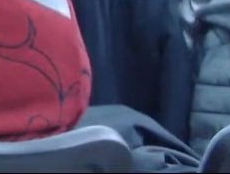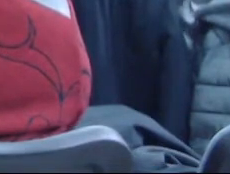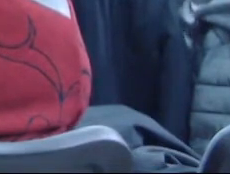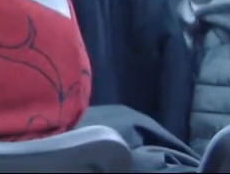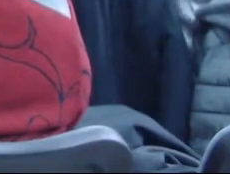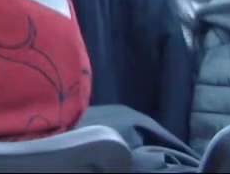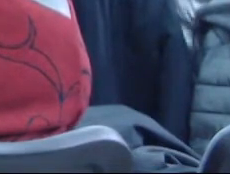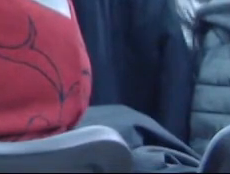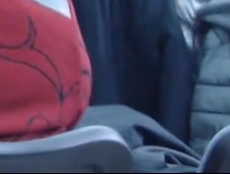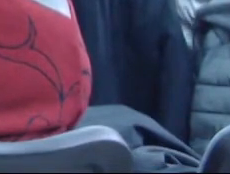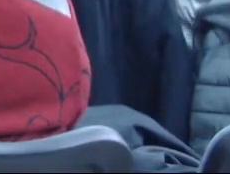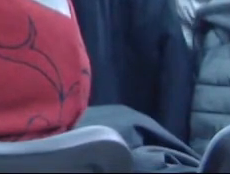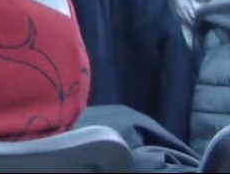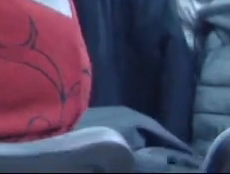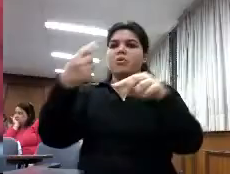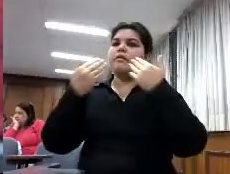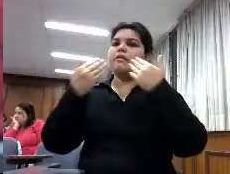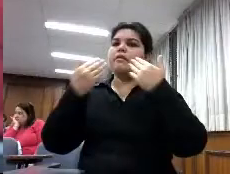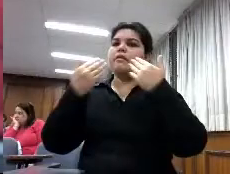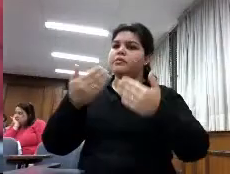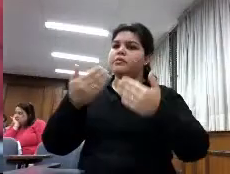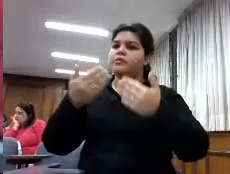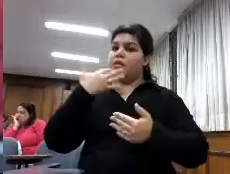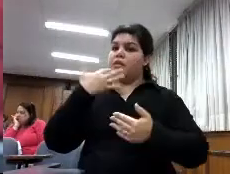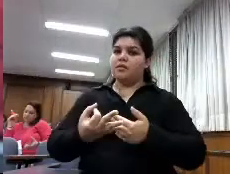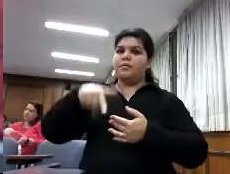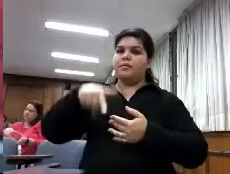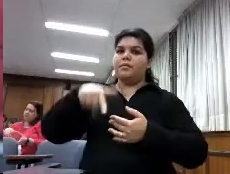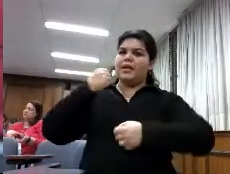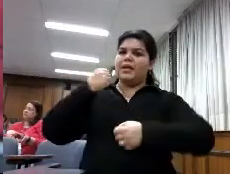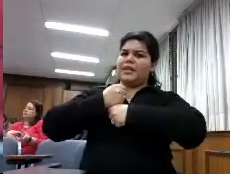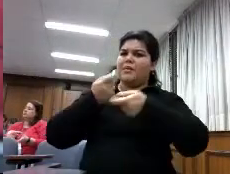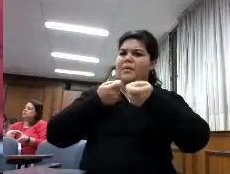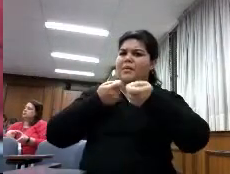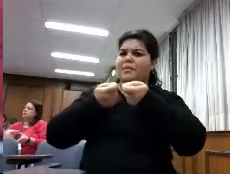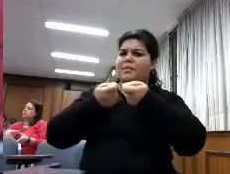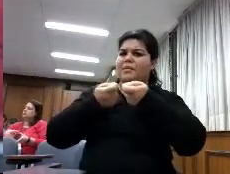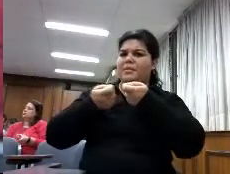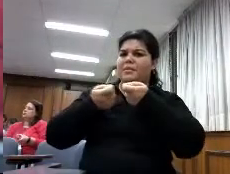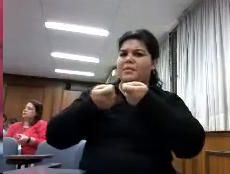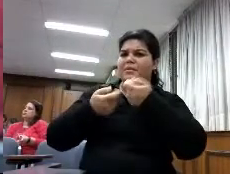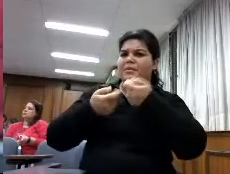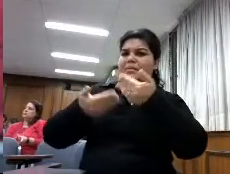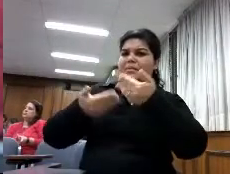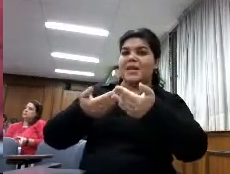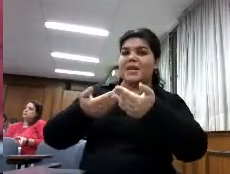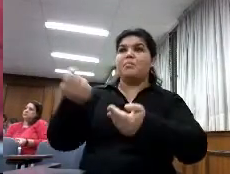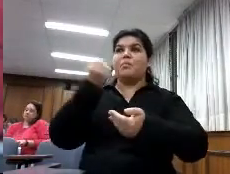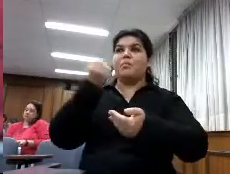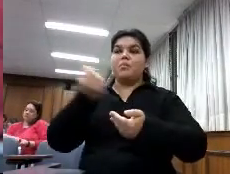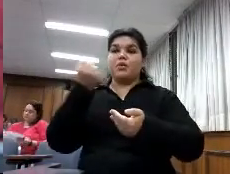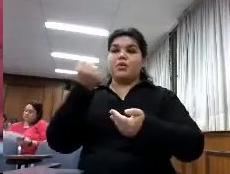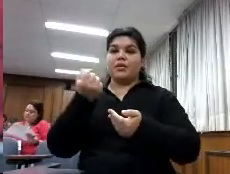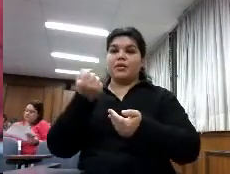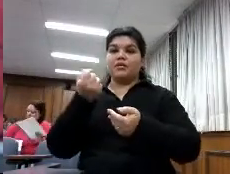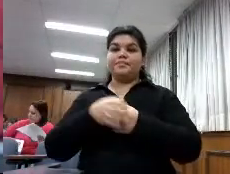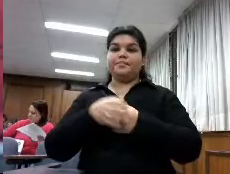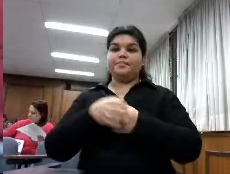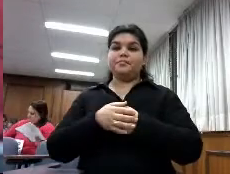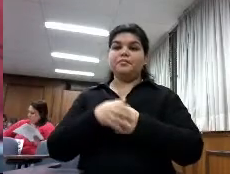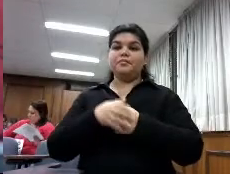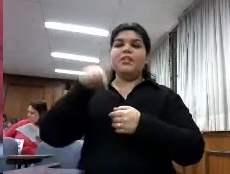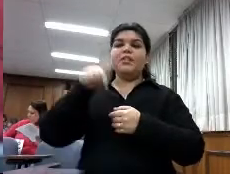la verdad que ha sido todo un trabajo de gestión importantísimo donde se han convocado